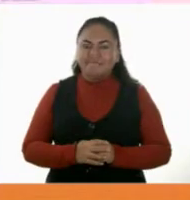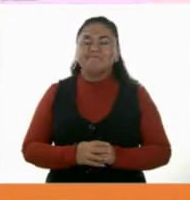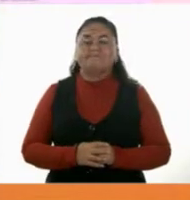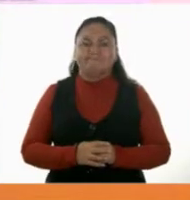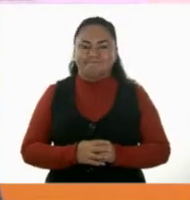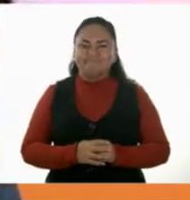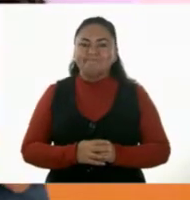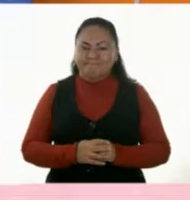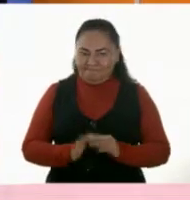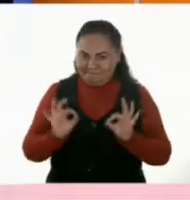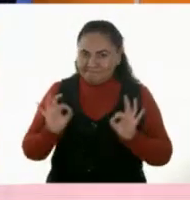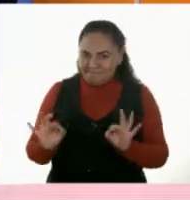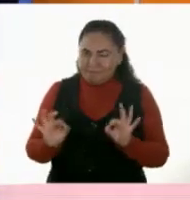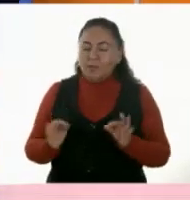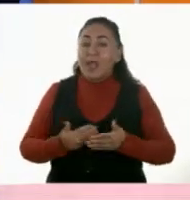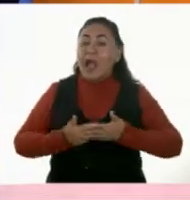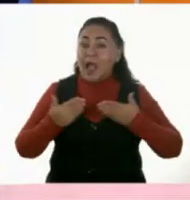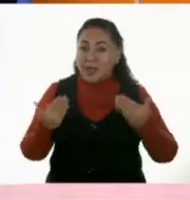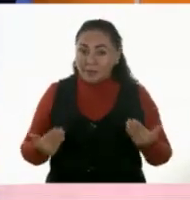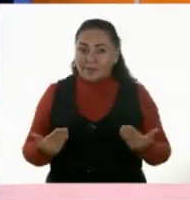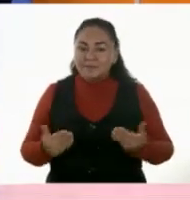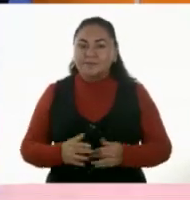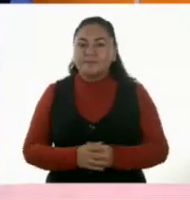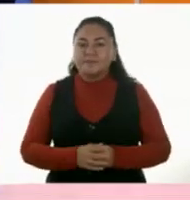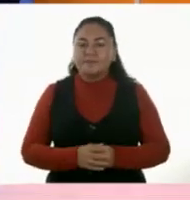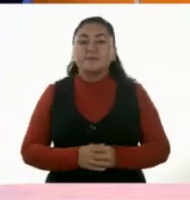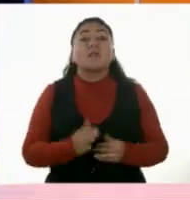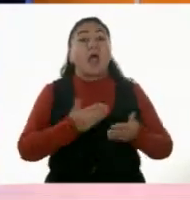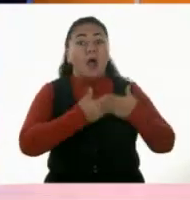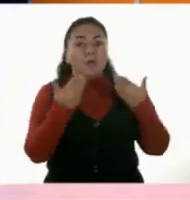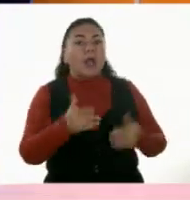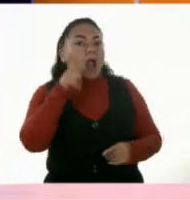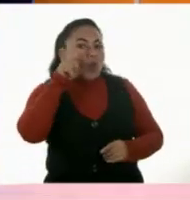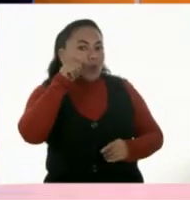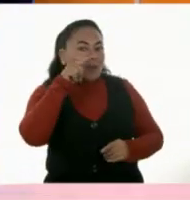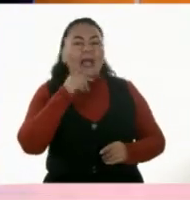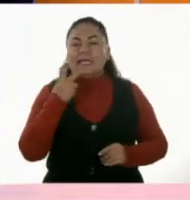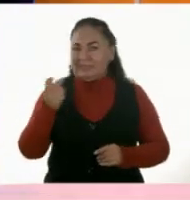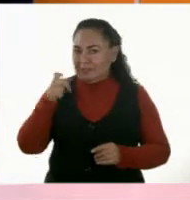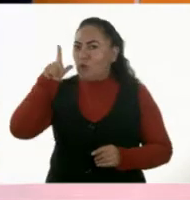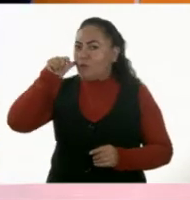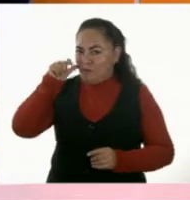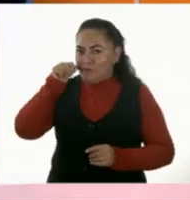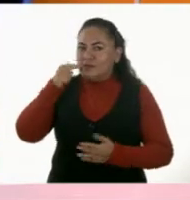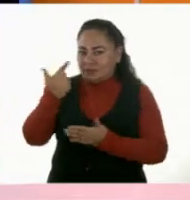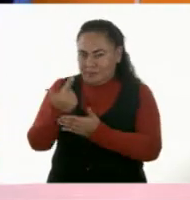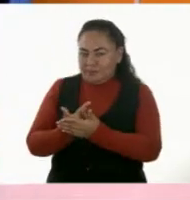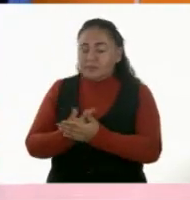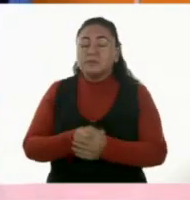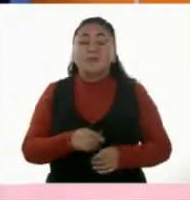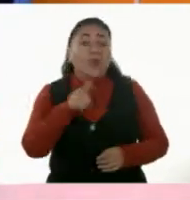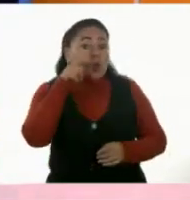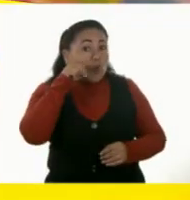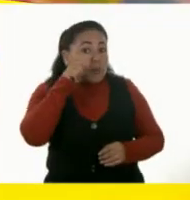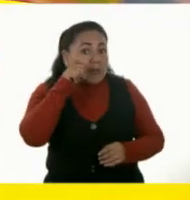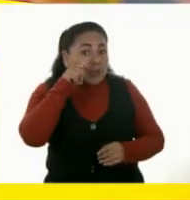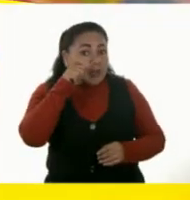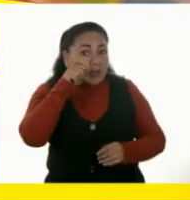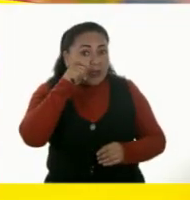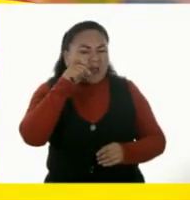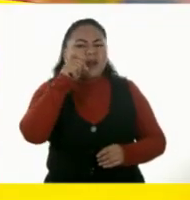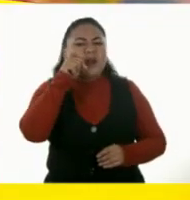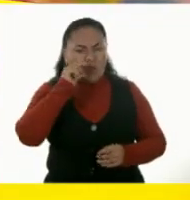Exacto. Perfecto. Bien. Ahora vamos con Lupita. Vamos con Lupita. Muy bien. Las de Lupita son estas.